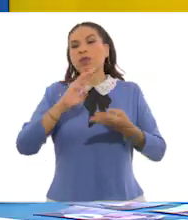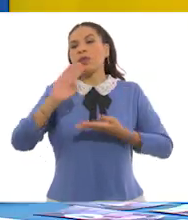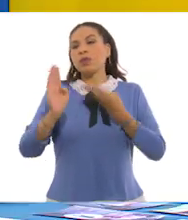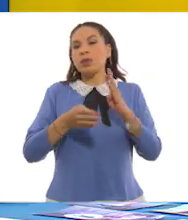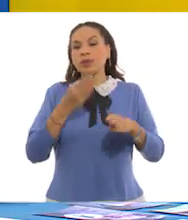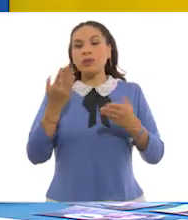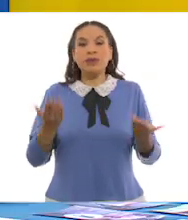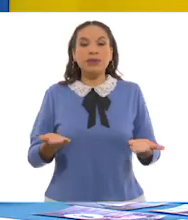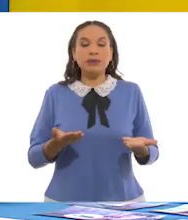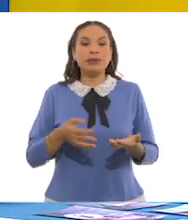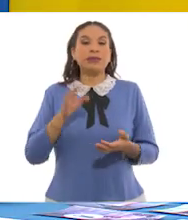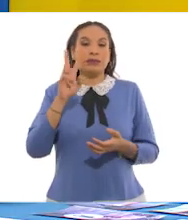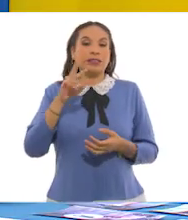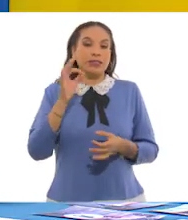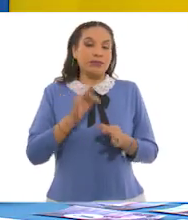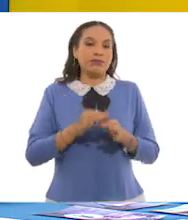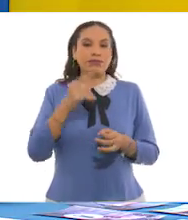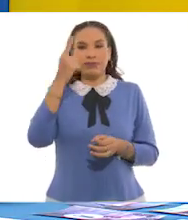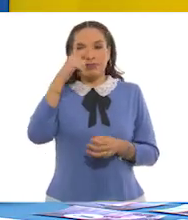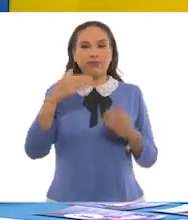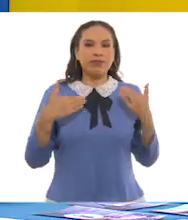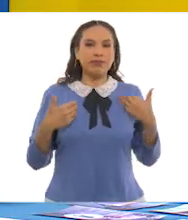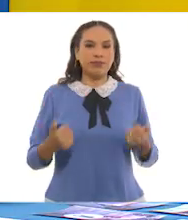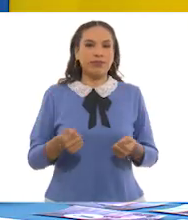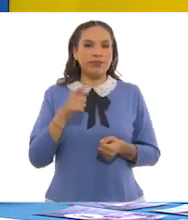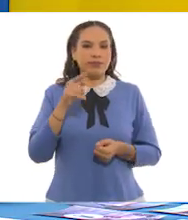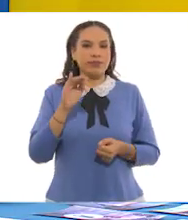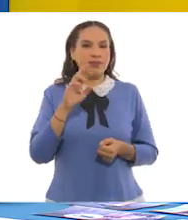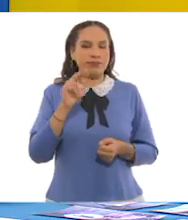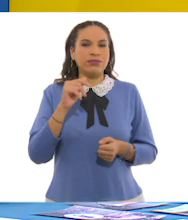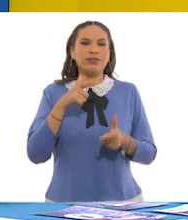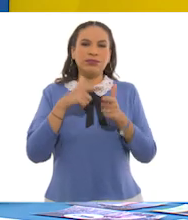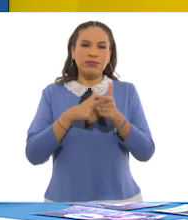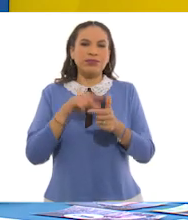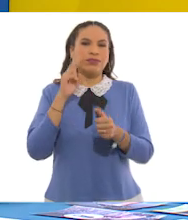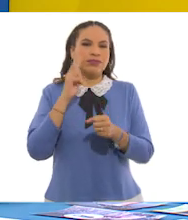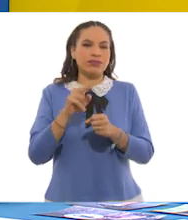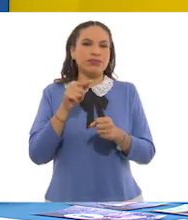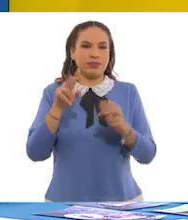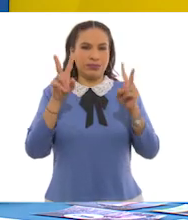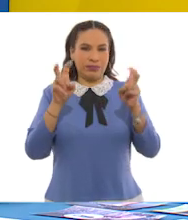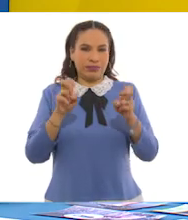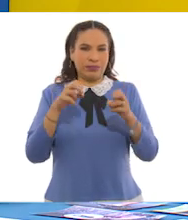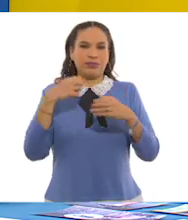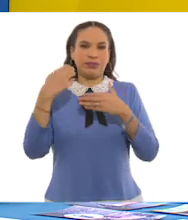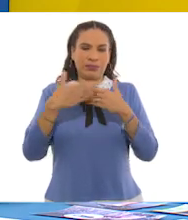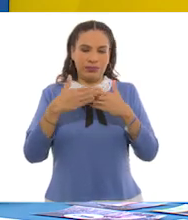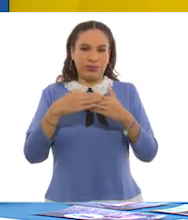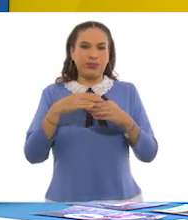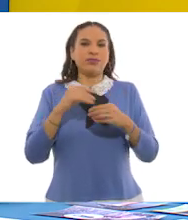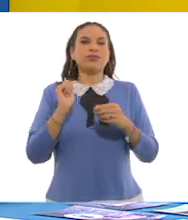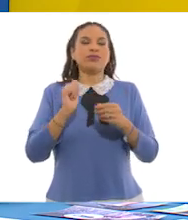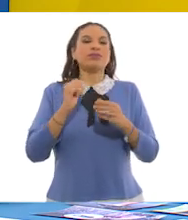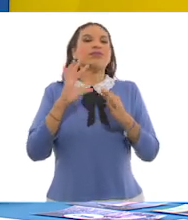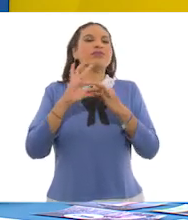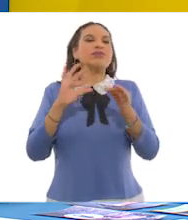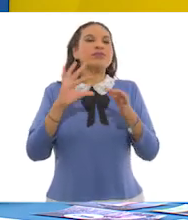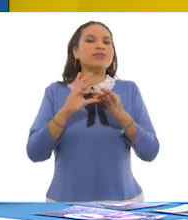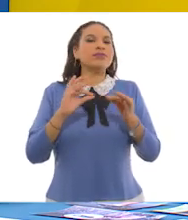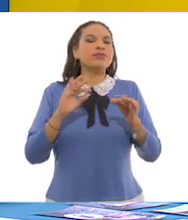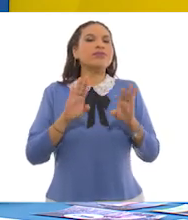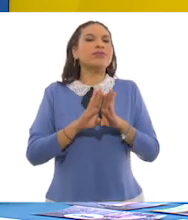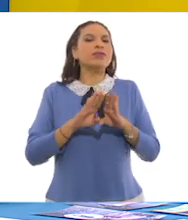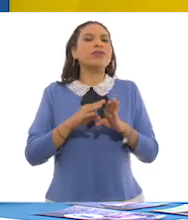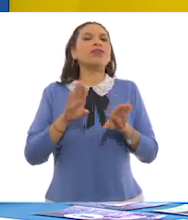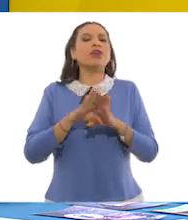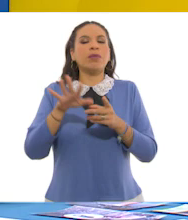Sí, es correcto. Y para comprender a fondo, seguiremos explorando este tema en la siguiente sesión en la que hablaremos del